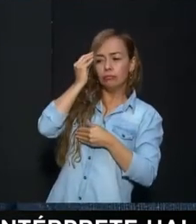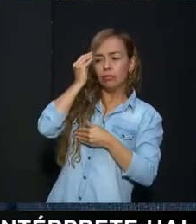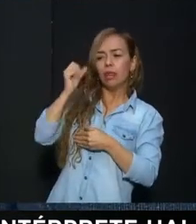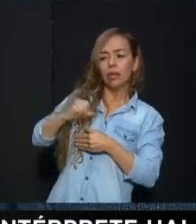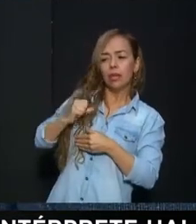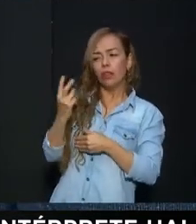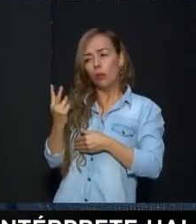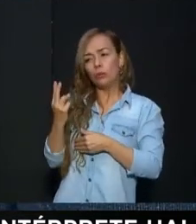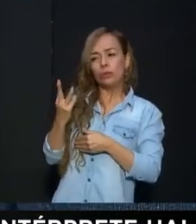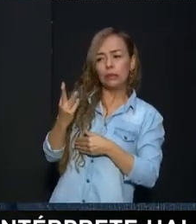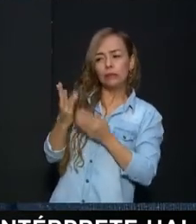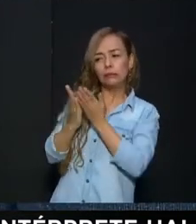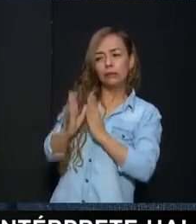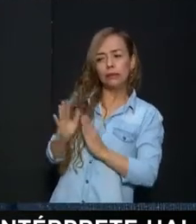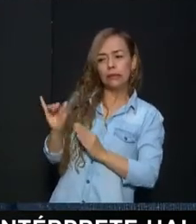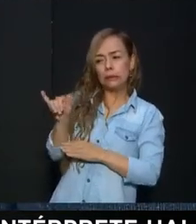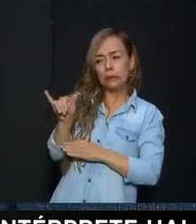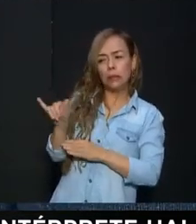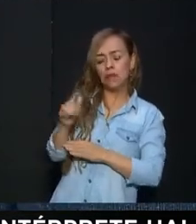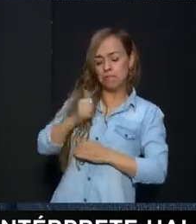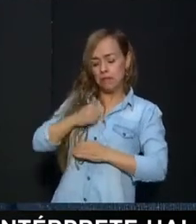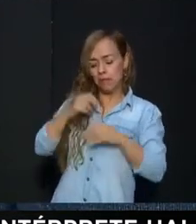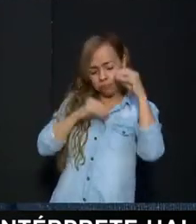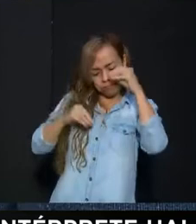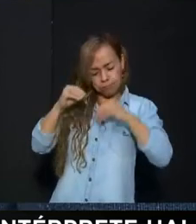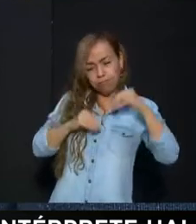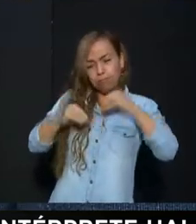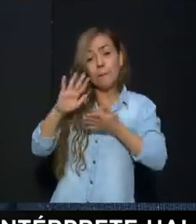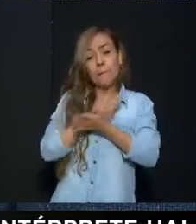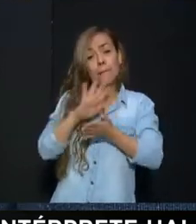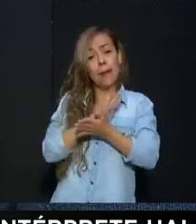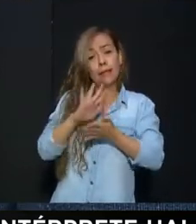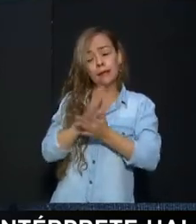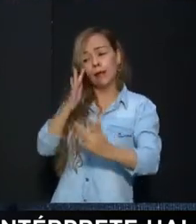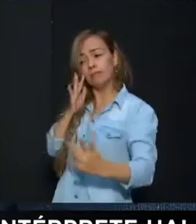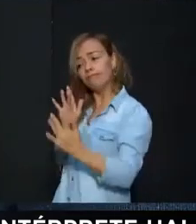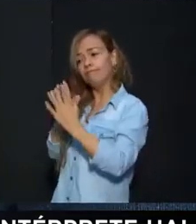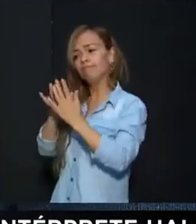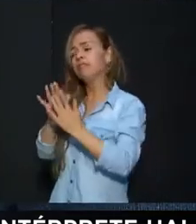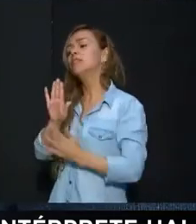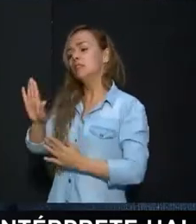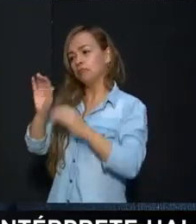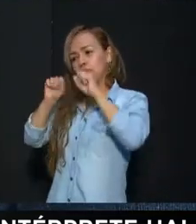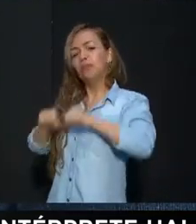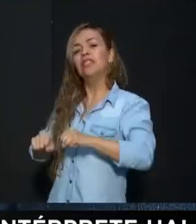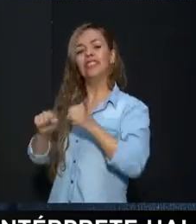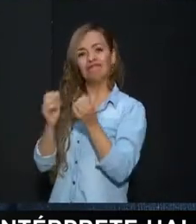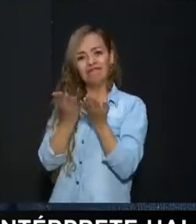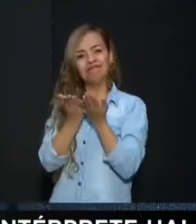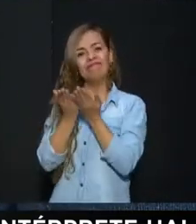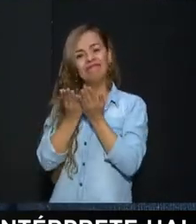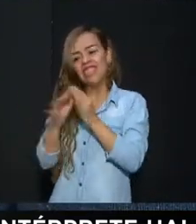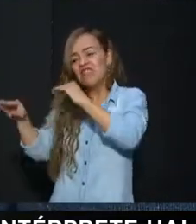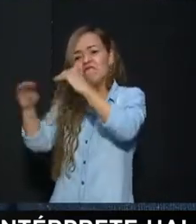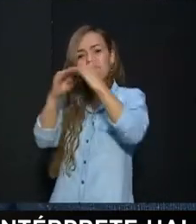diagnóstico de discapacidad Dentro del aula Y propuso un material Partiendo de las necesidades de ellos Que fuera posible para todos los estudiantes